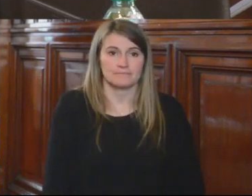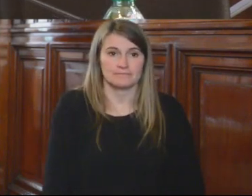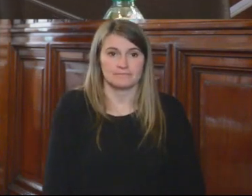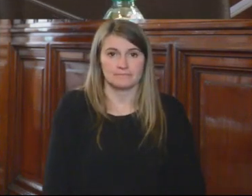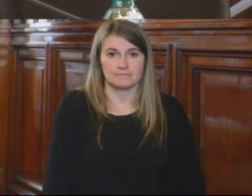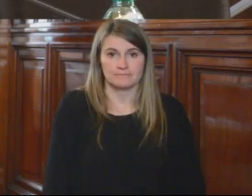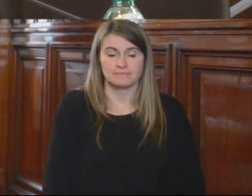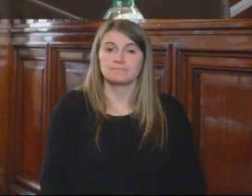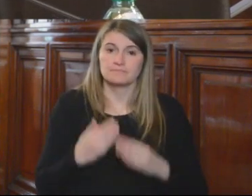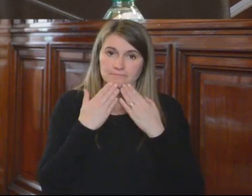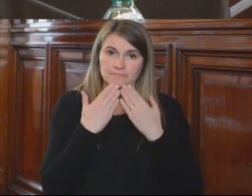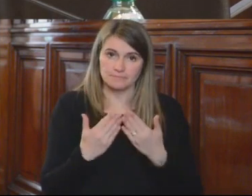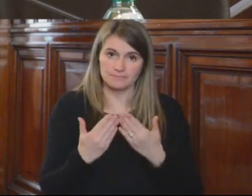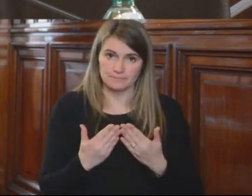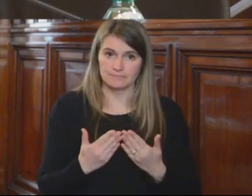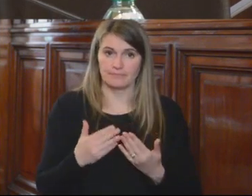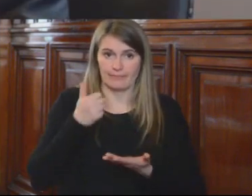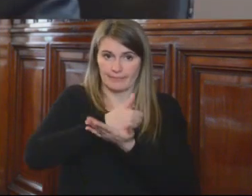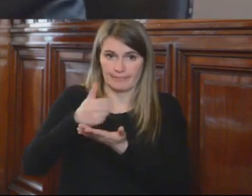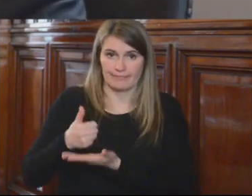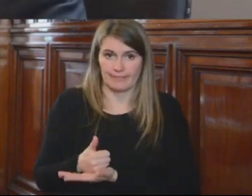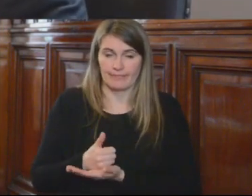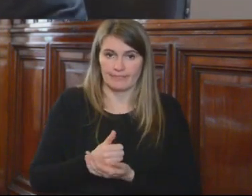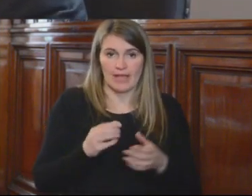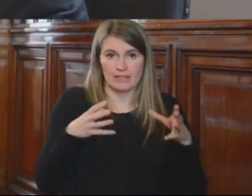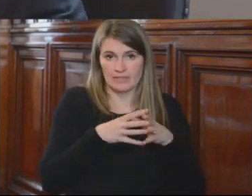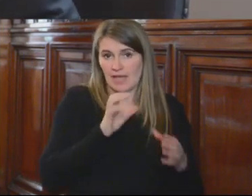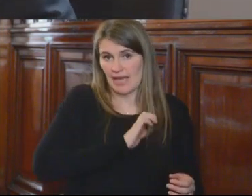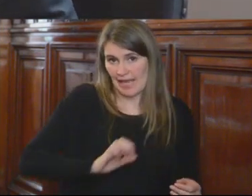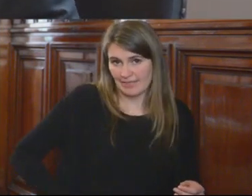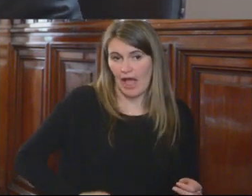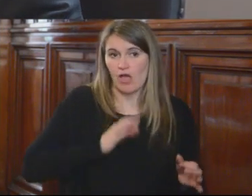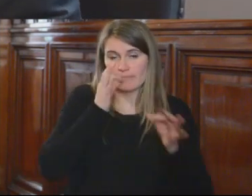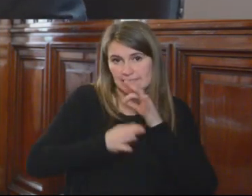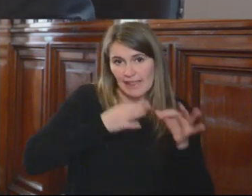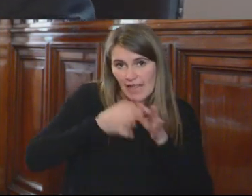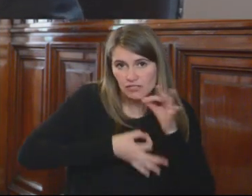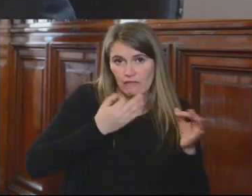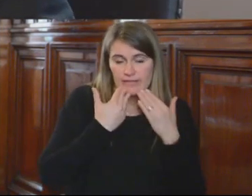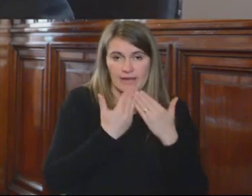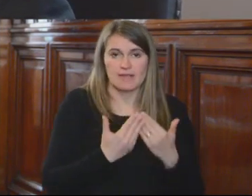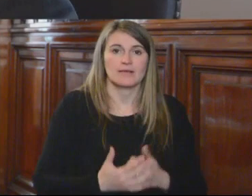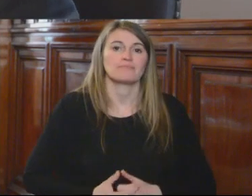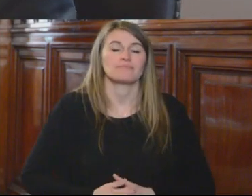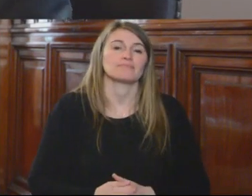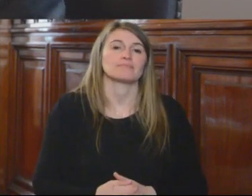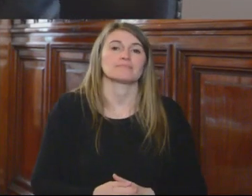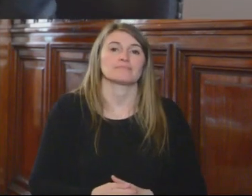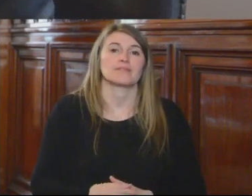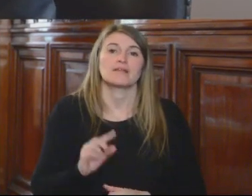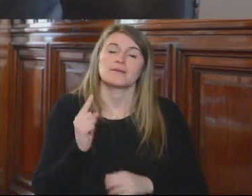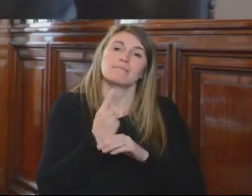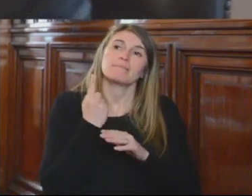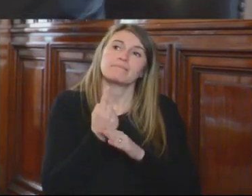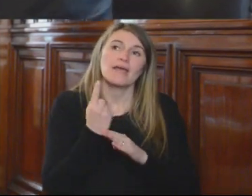Gracias a la delegación del Estado por su presentación. Le cedería en primer lugar